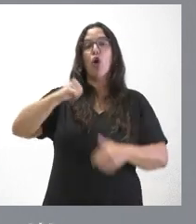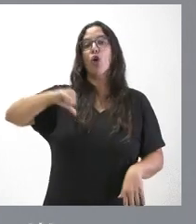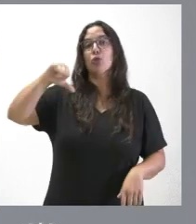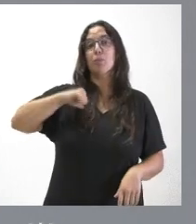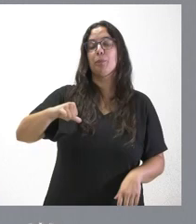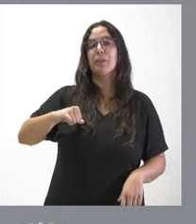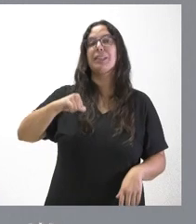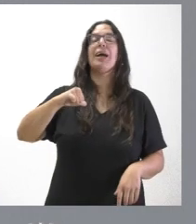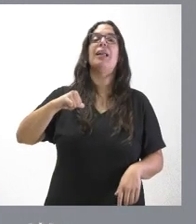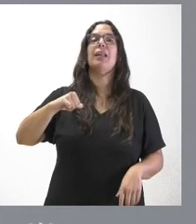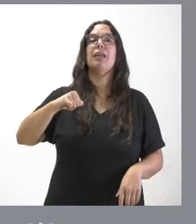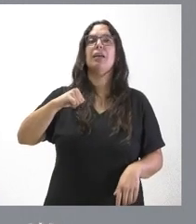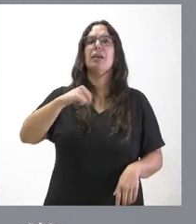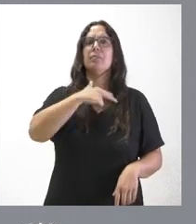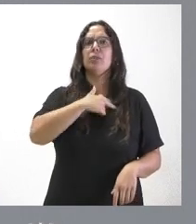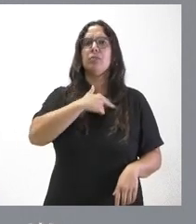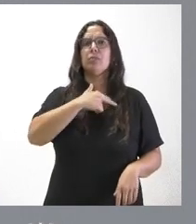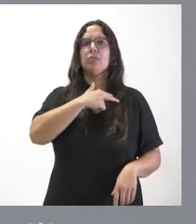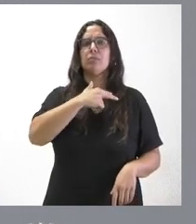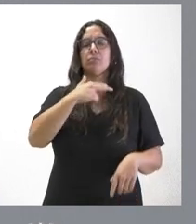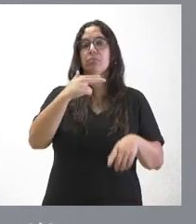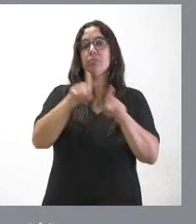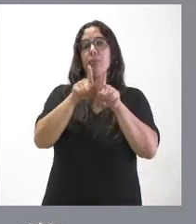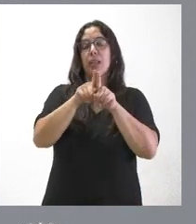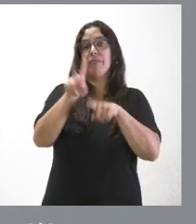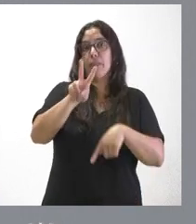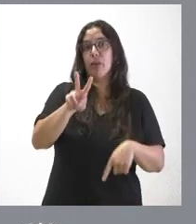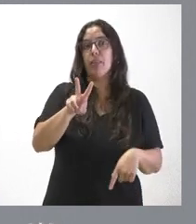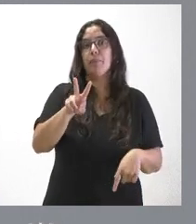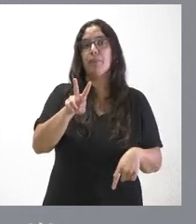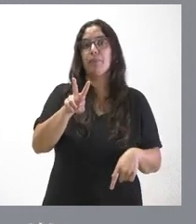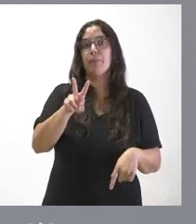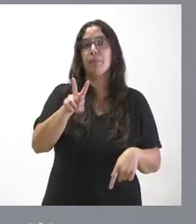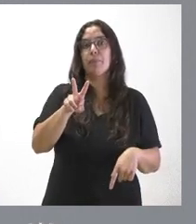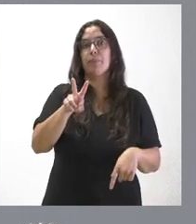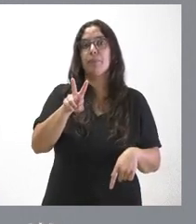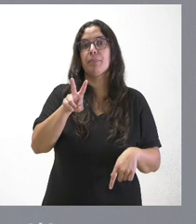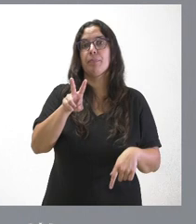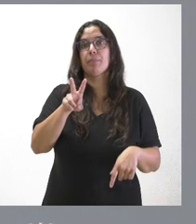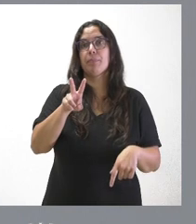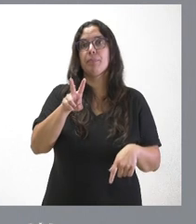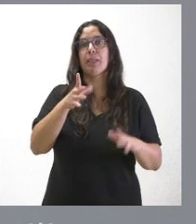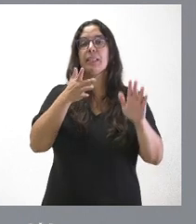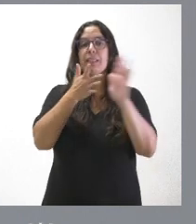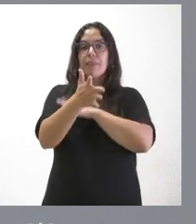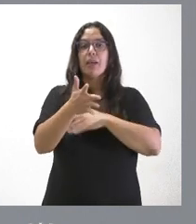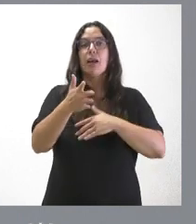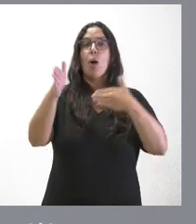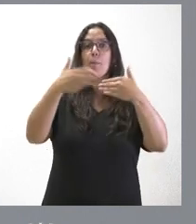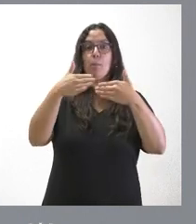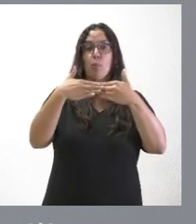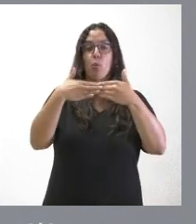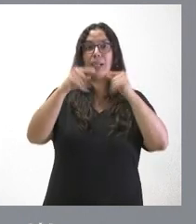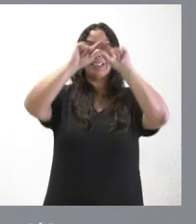Carrión de Valladolid. Se trata, en este caso, del ensanchamiento de las puertas y la